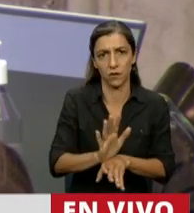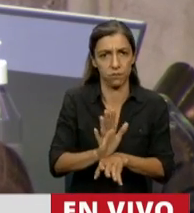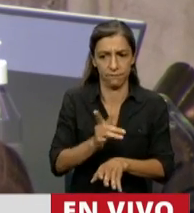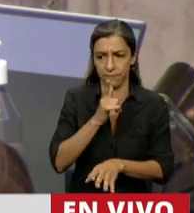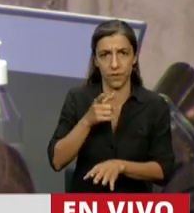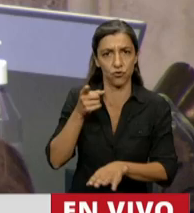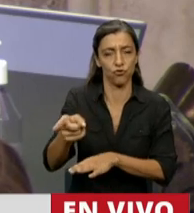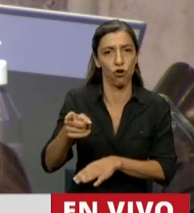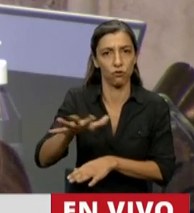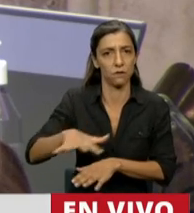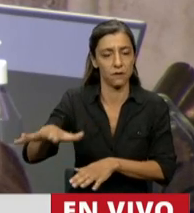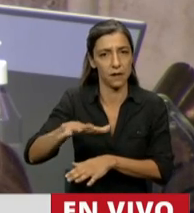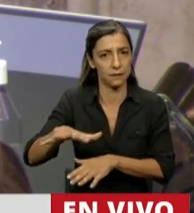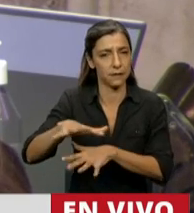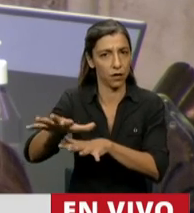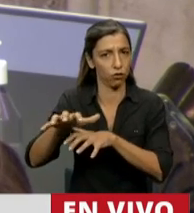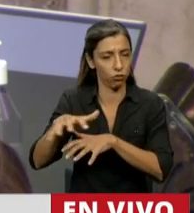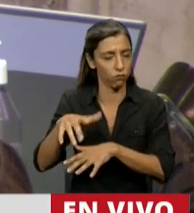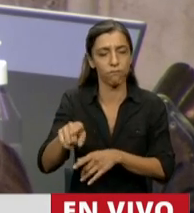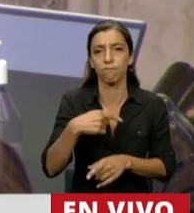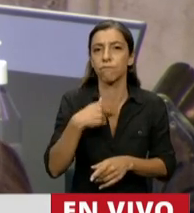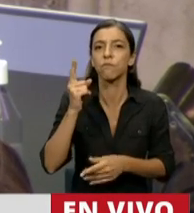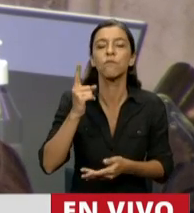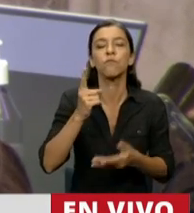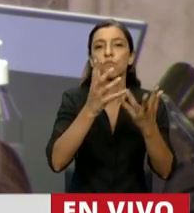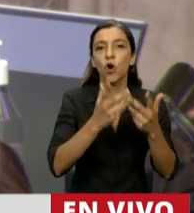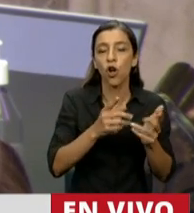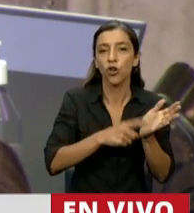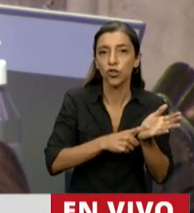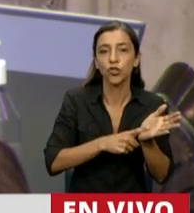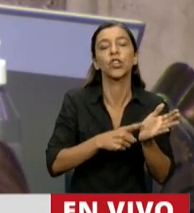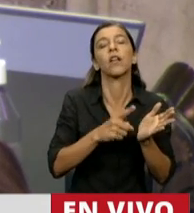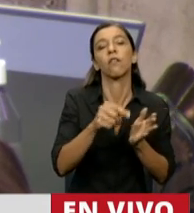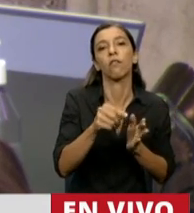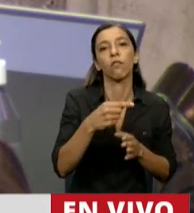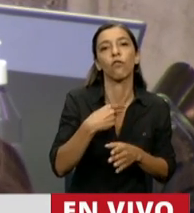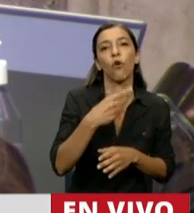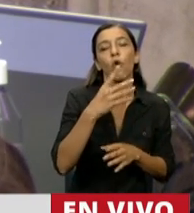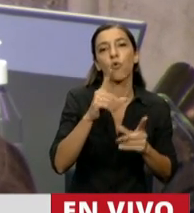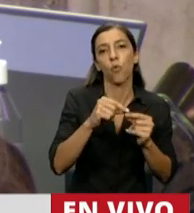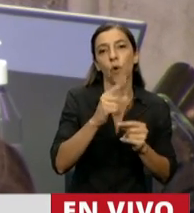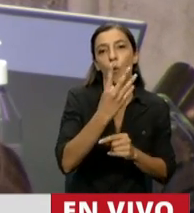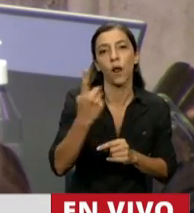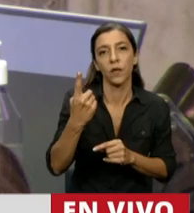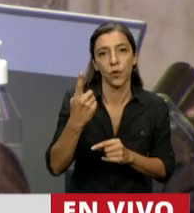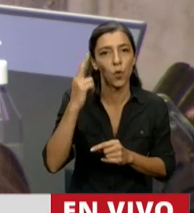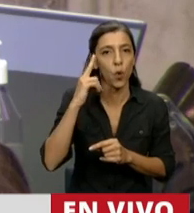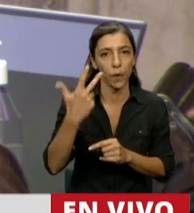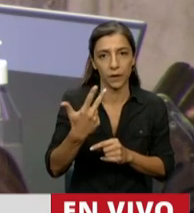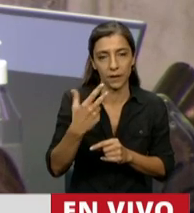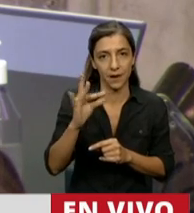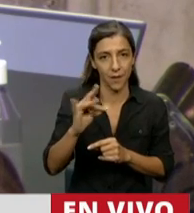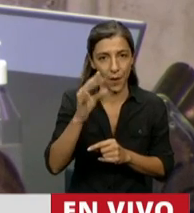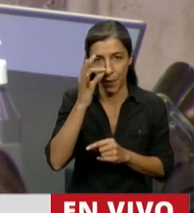Este proyecto tramita bajo el número 4193-2020 y fue presentado por el diputado